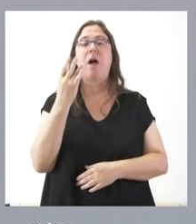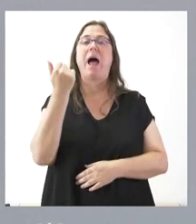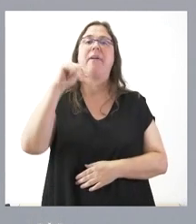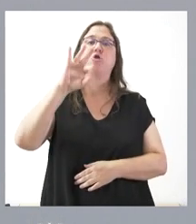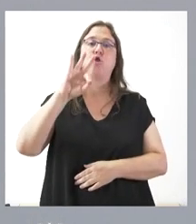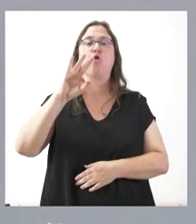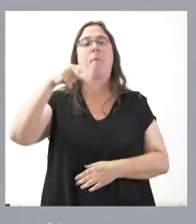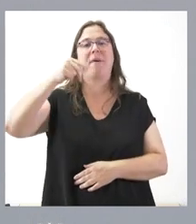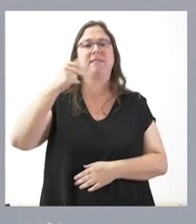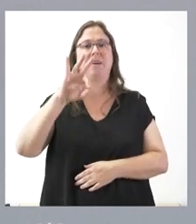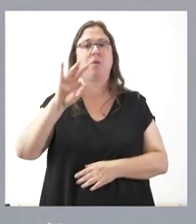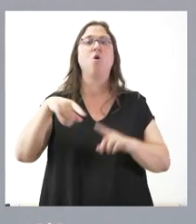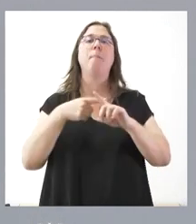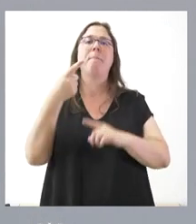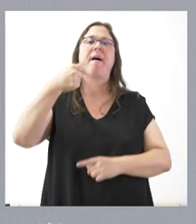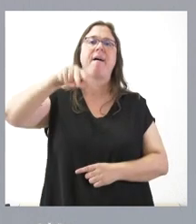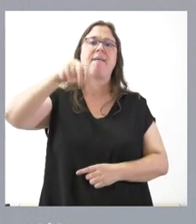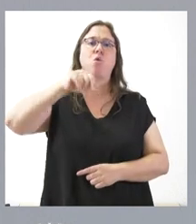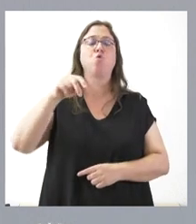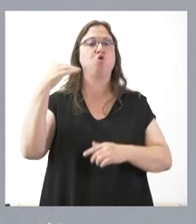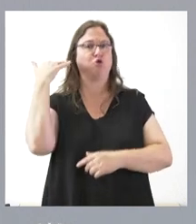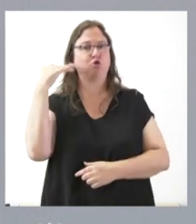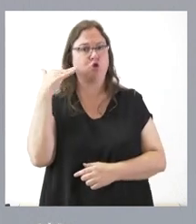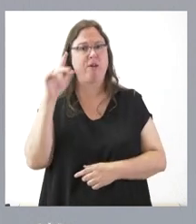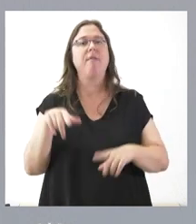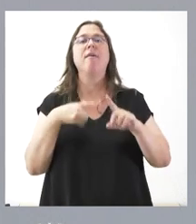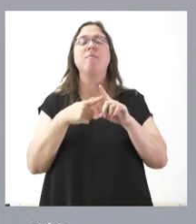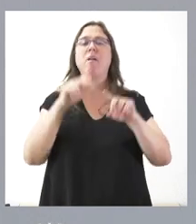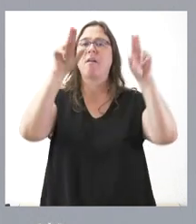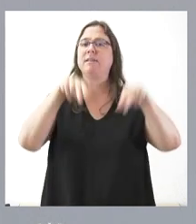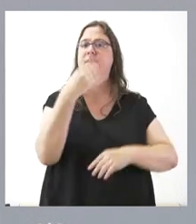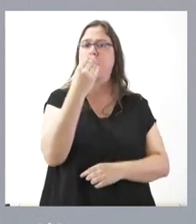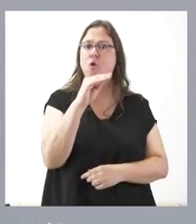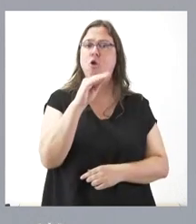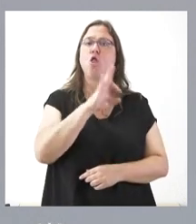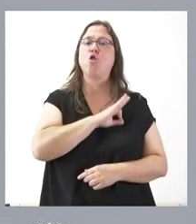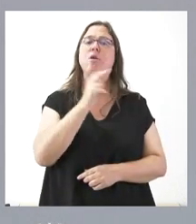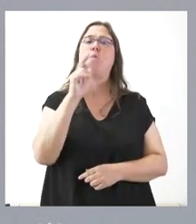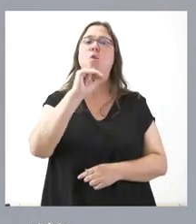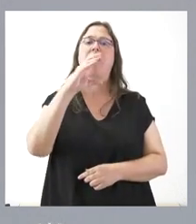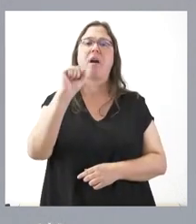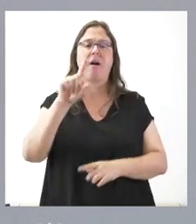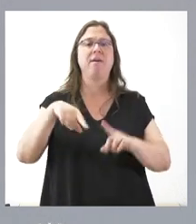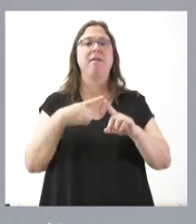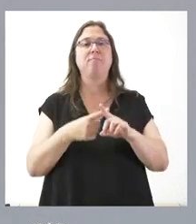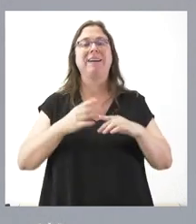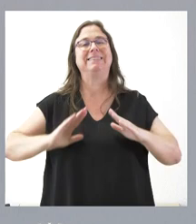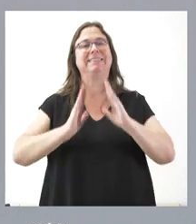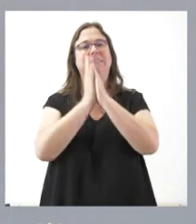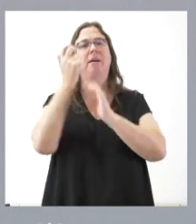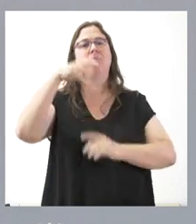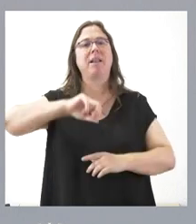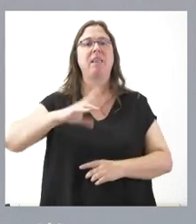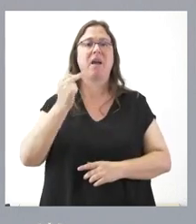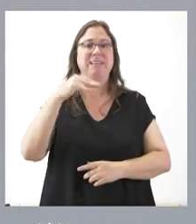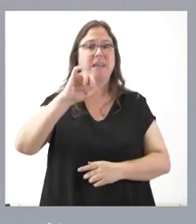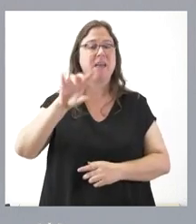Machado y Gaya Nuño en Soria y la residencia juvenil Doña Urraca y el albergue juvenil San Martín de Castañeda